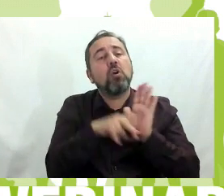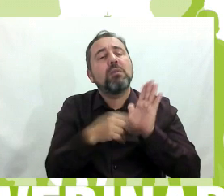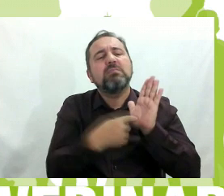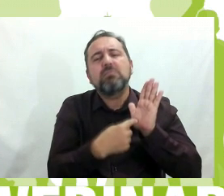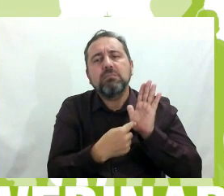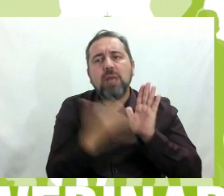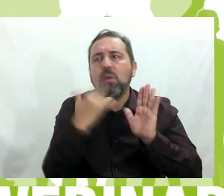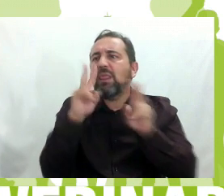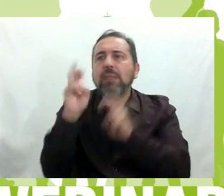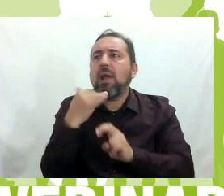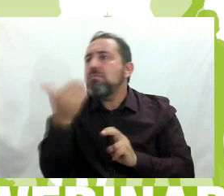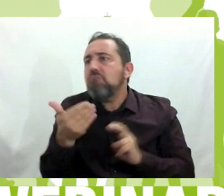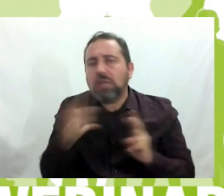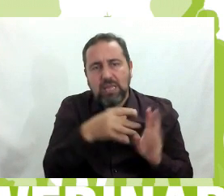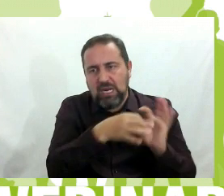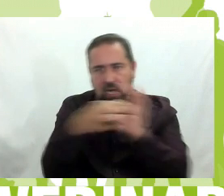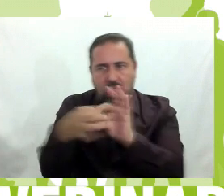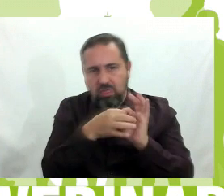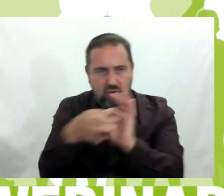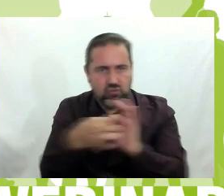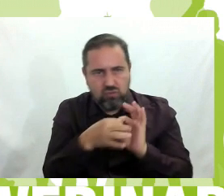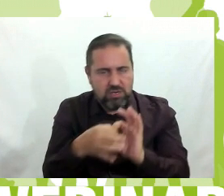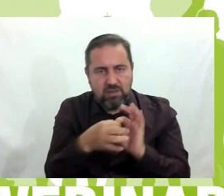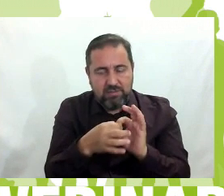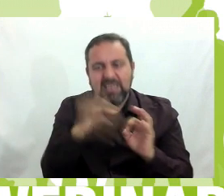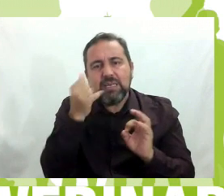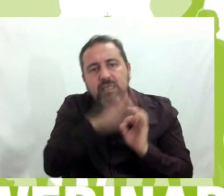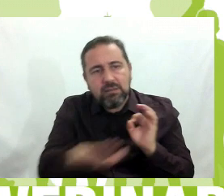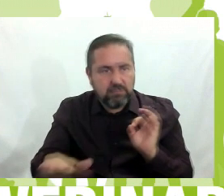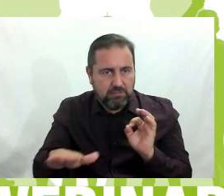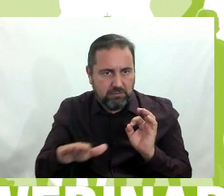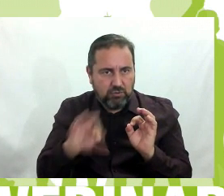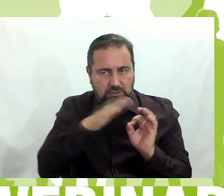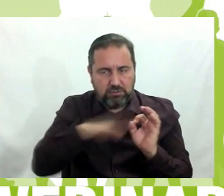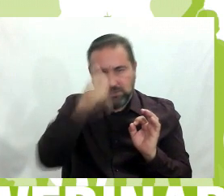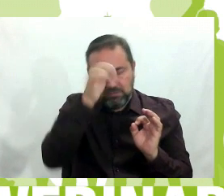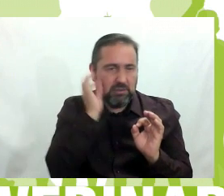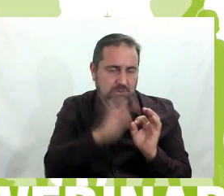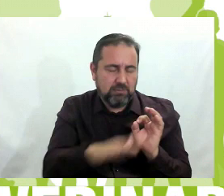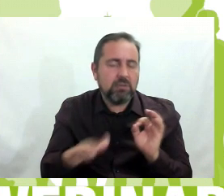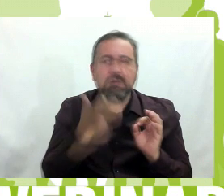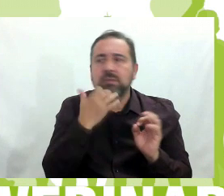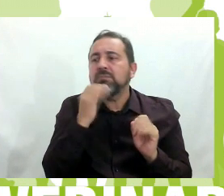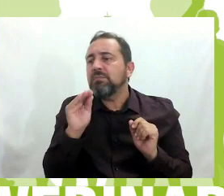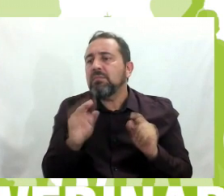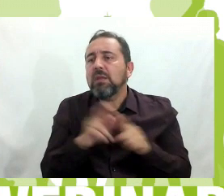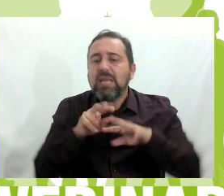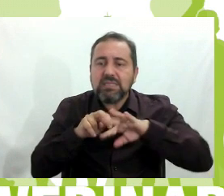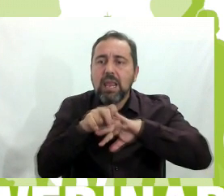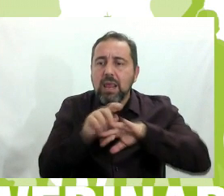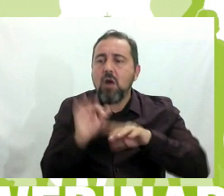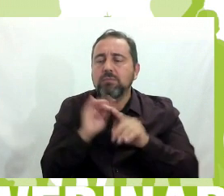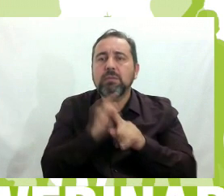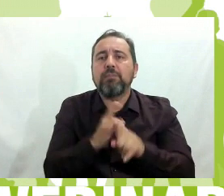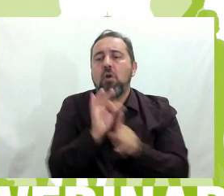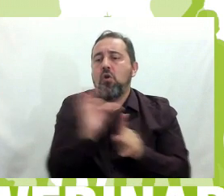un tema importante para los niños y las niñas. Si nosotros les proponemos, por ejemplo, subir en orden las escaleras y para ellos